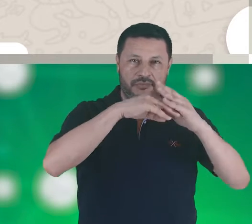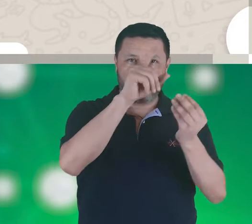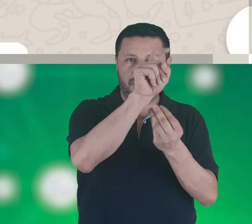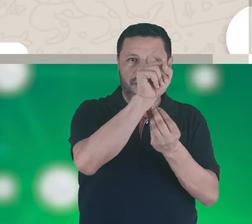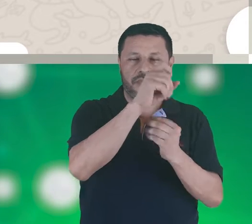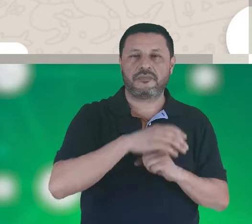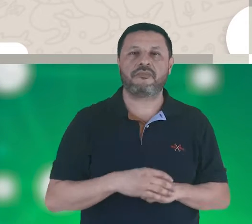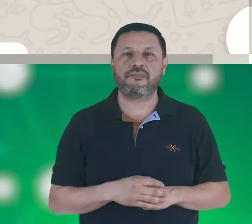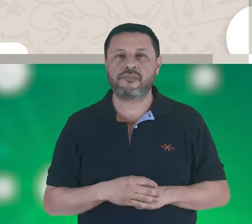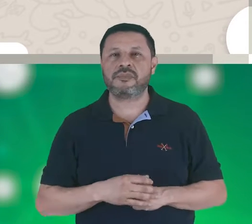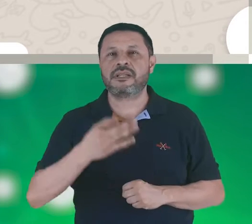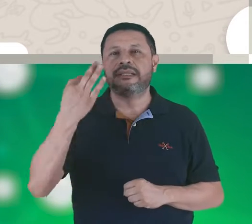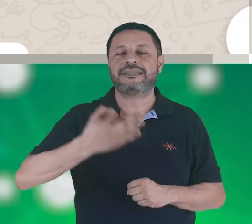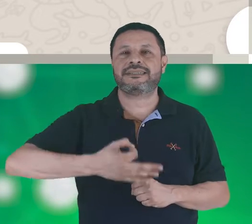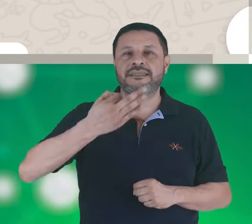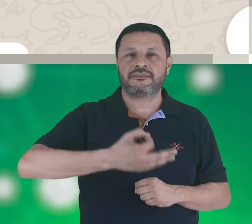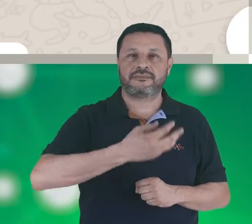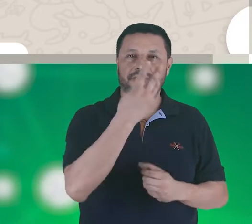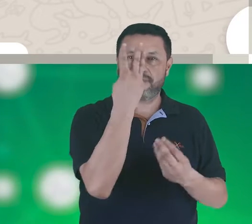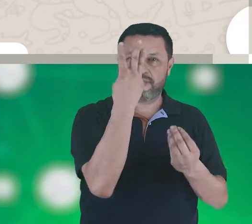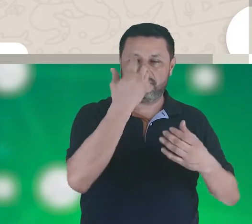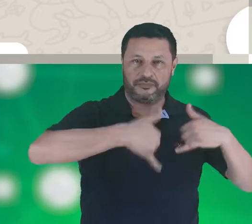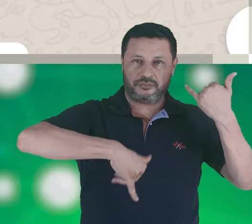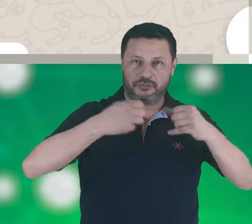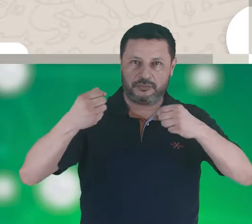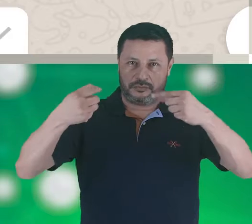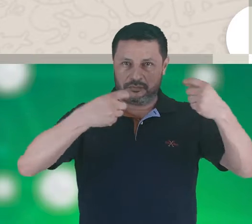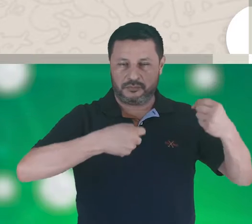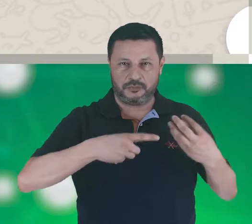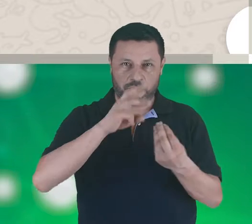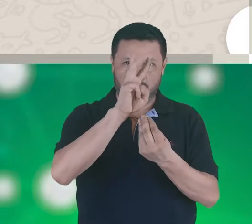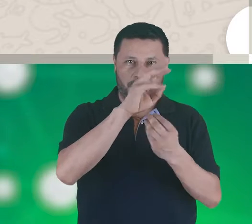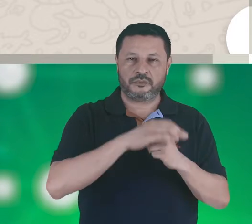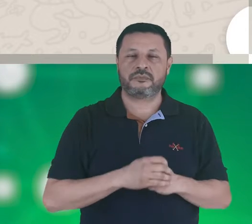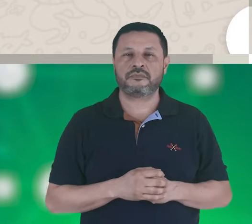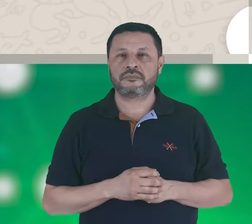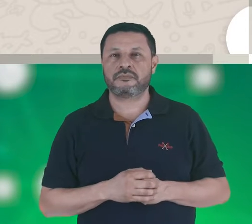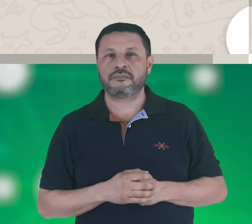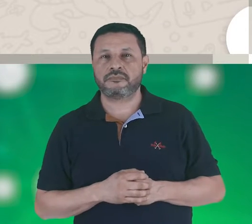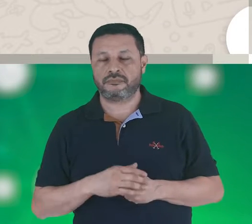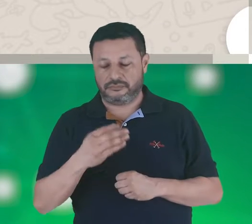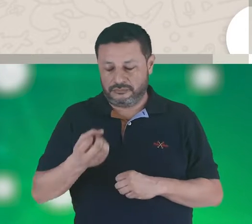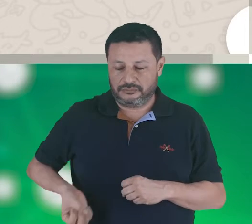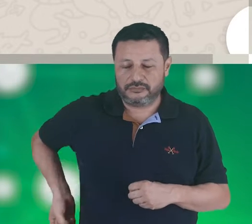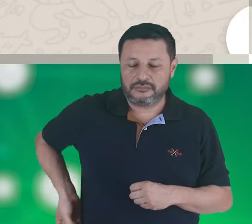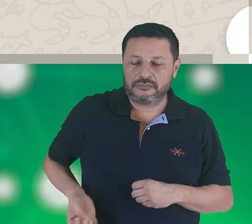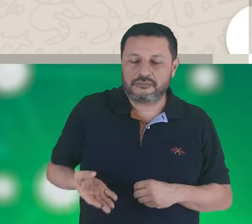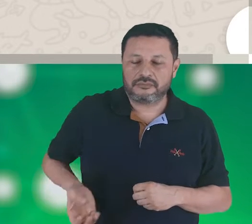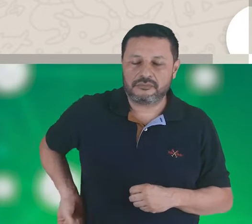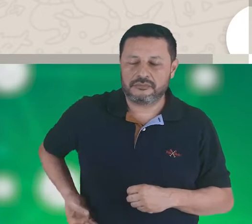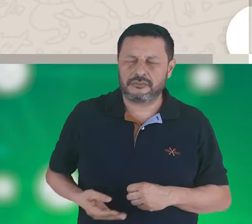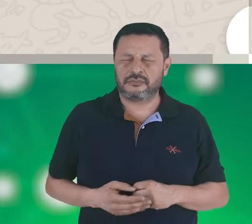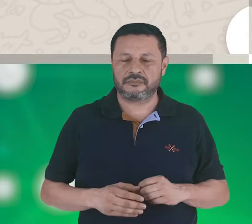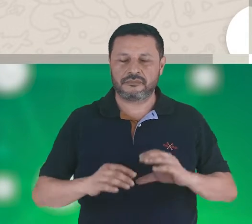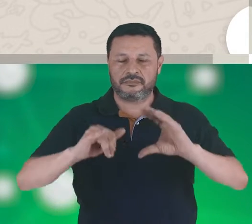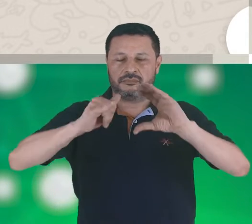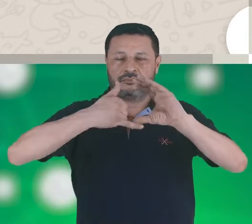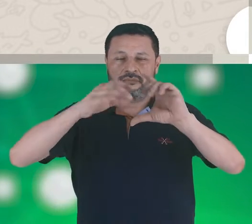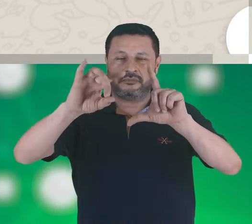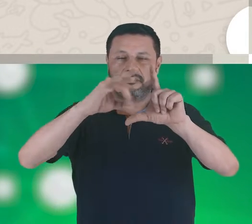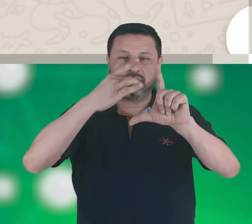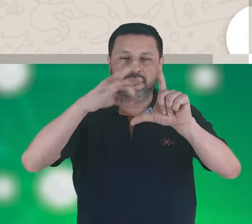máximo 6, pero solo podrán jugar 10, quienes realizarán lanzamientos virtuales